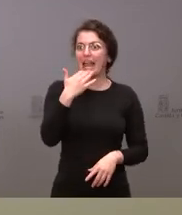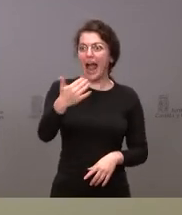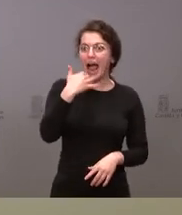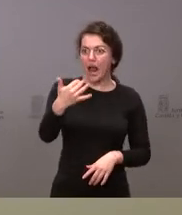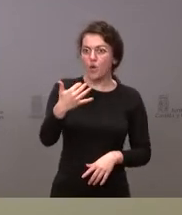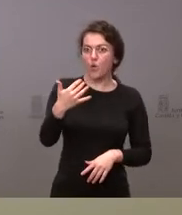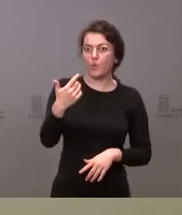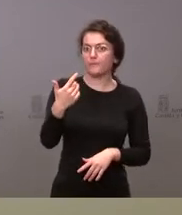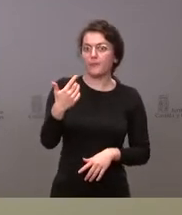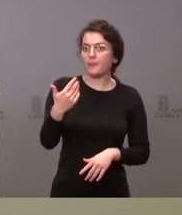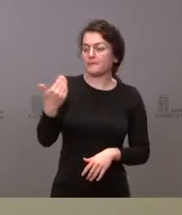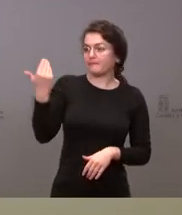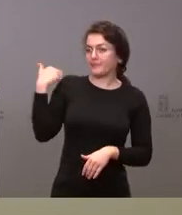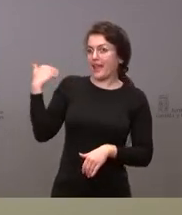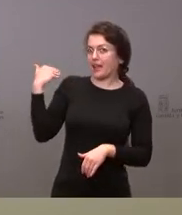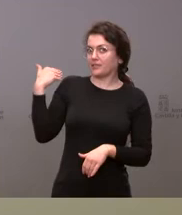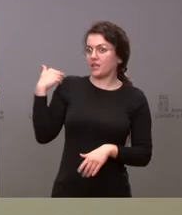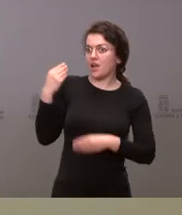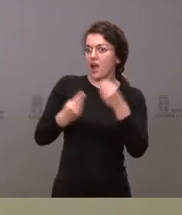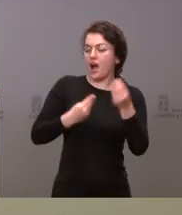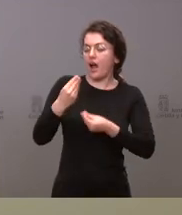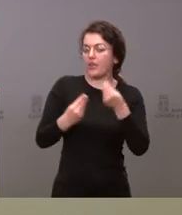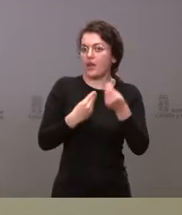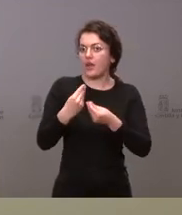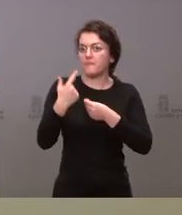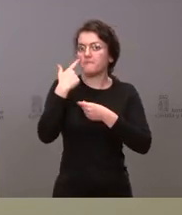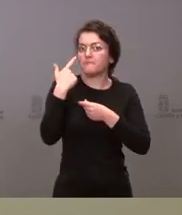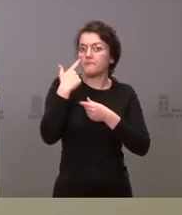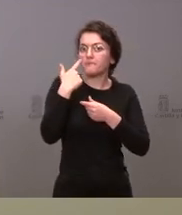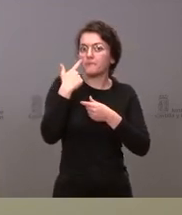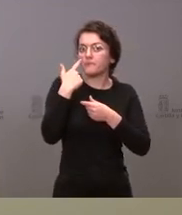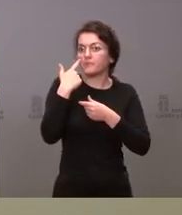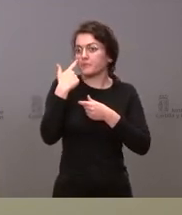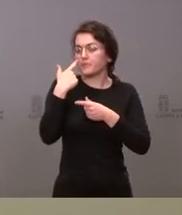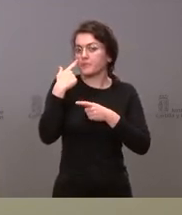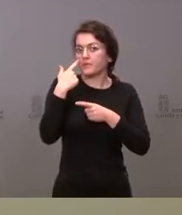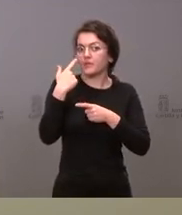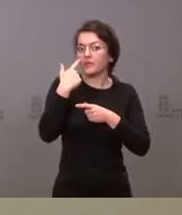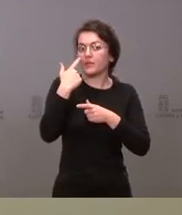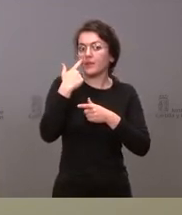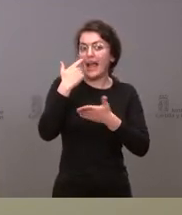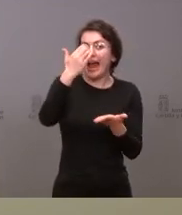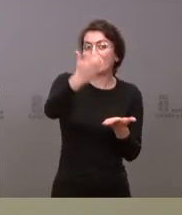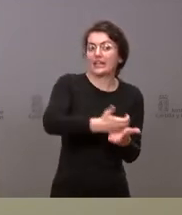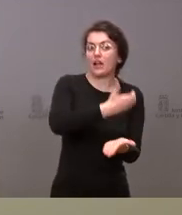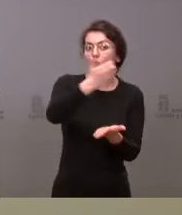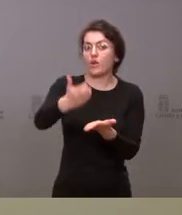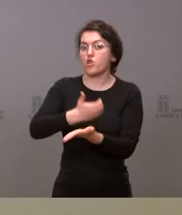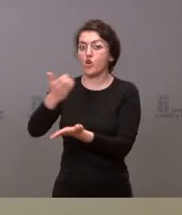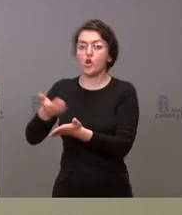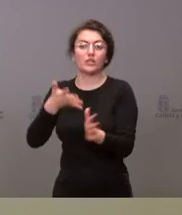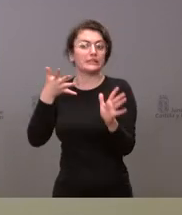ejercicios anteriores cuánto supondría de merma de ingresos de recaudación para Castilla y León